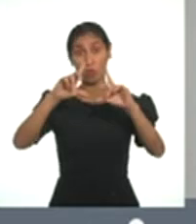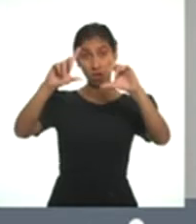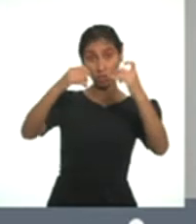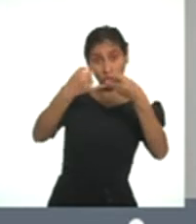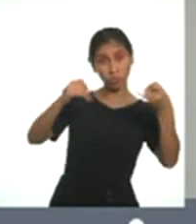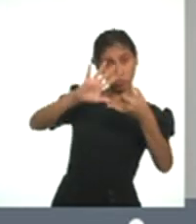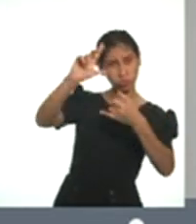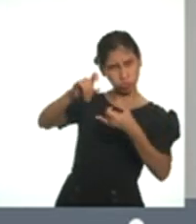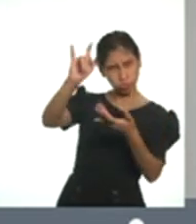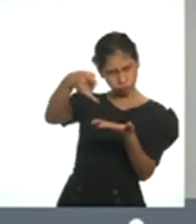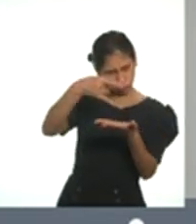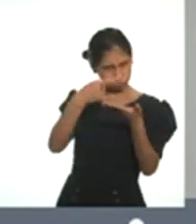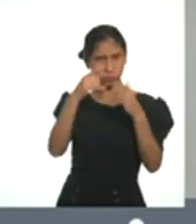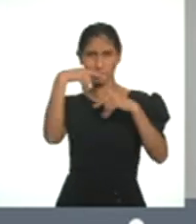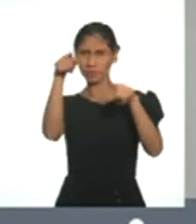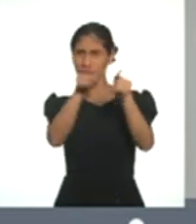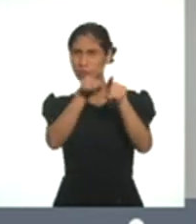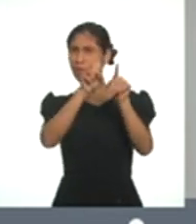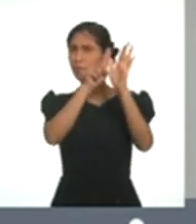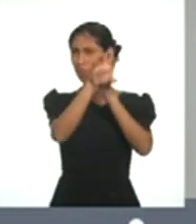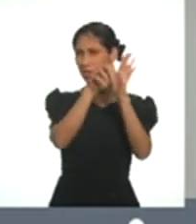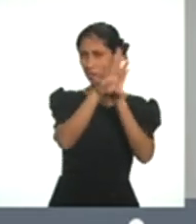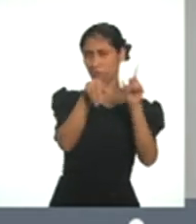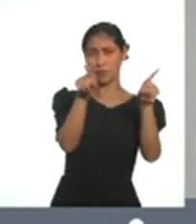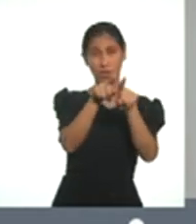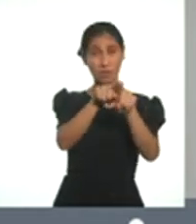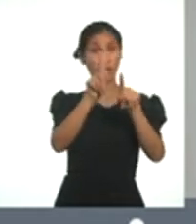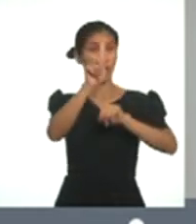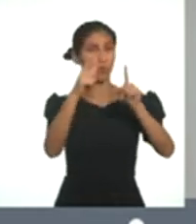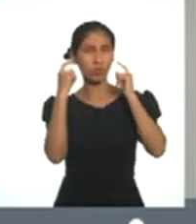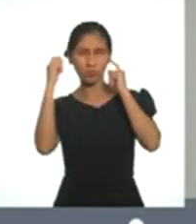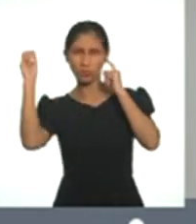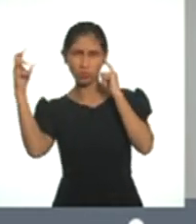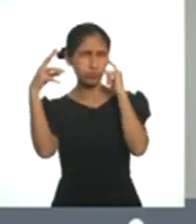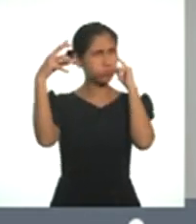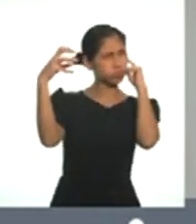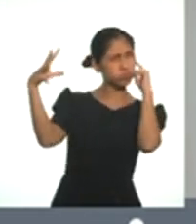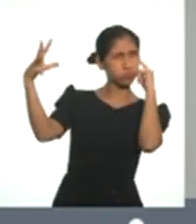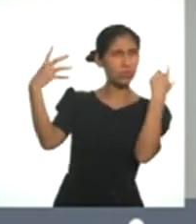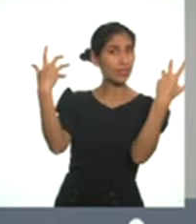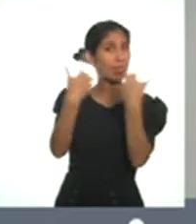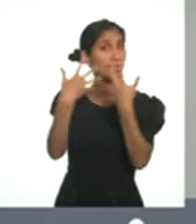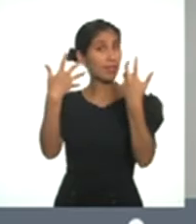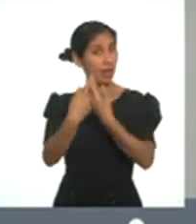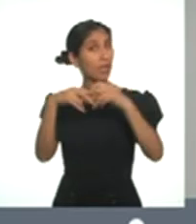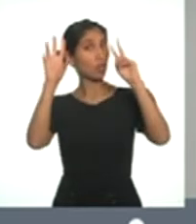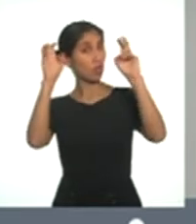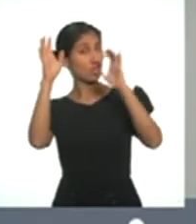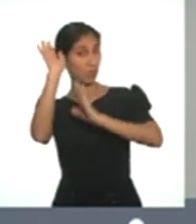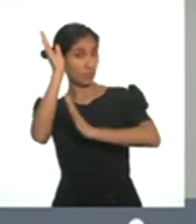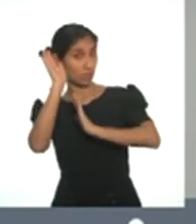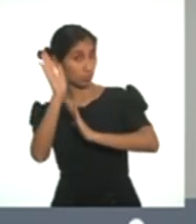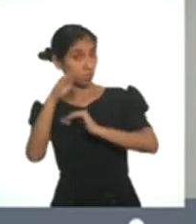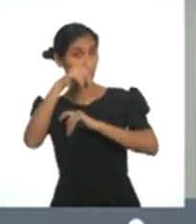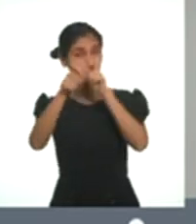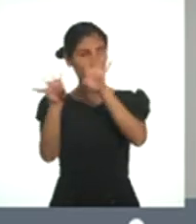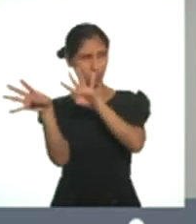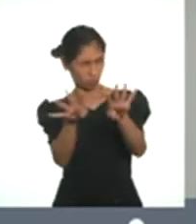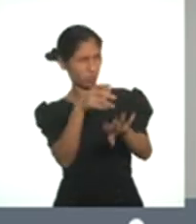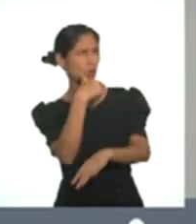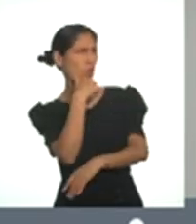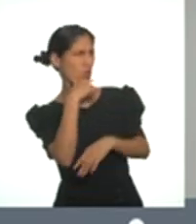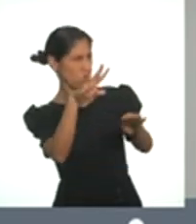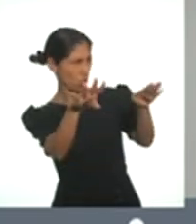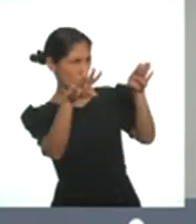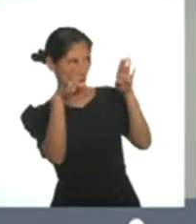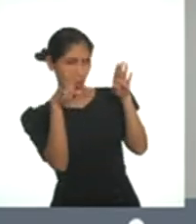y los videos también, además de buscar algunos sonidos que se relacionen a lo que esté diciendo en el momento, para capturar la atención total